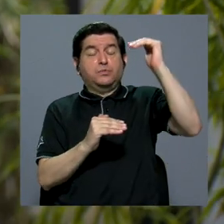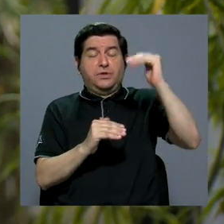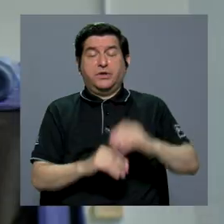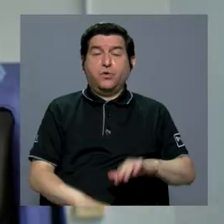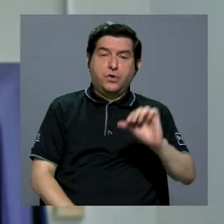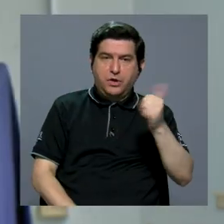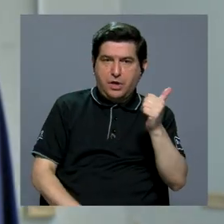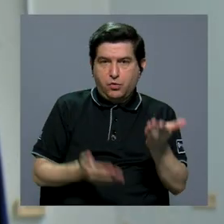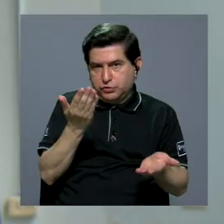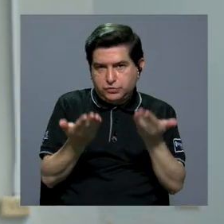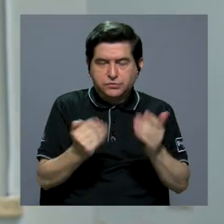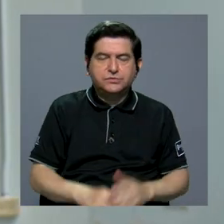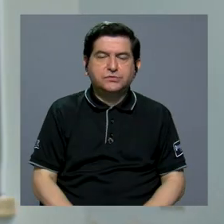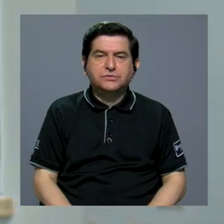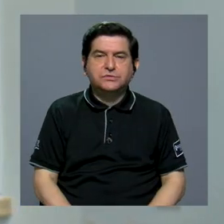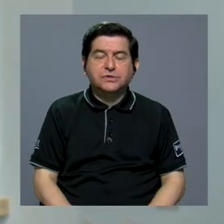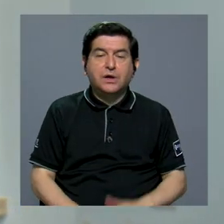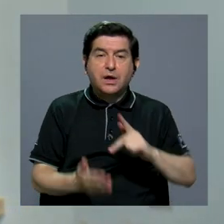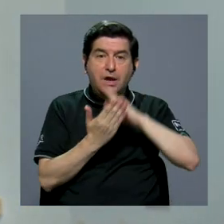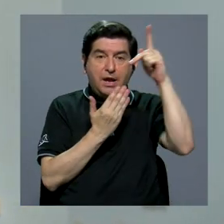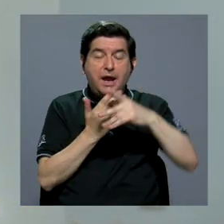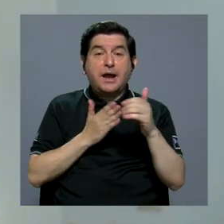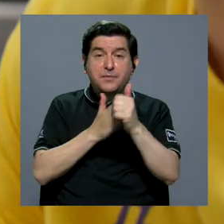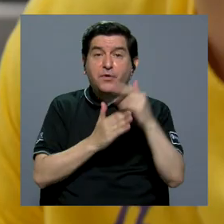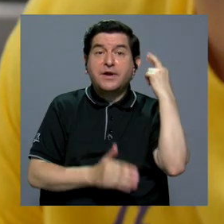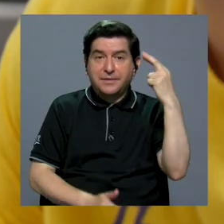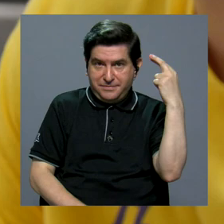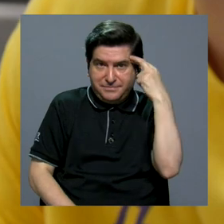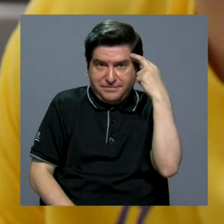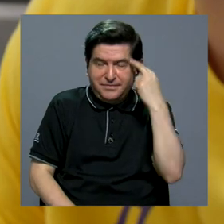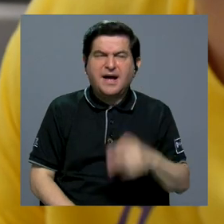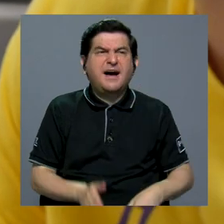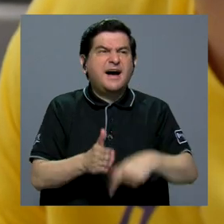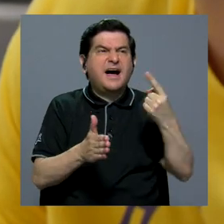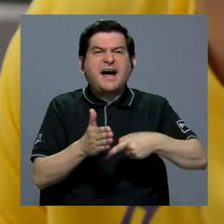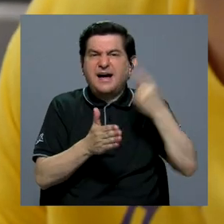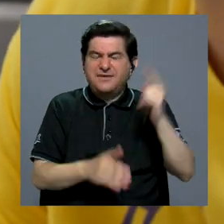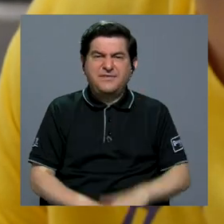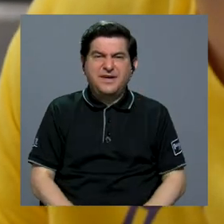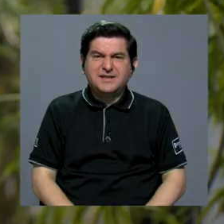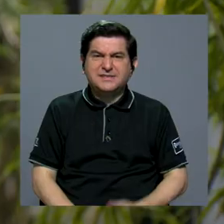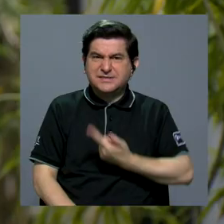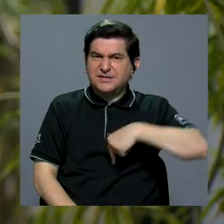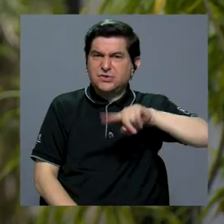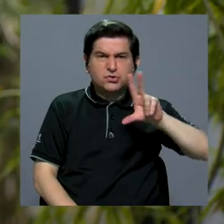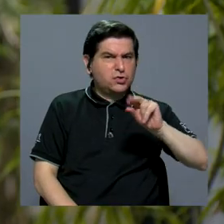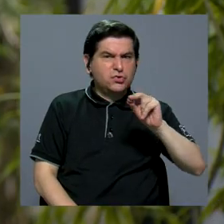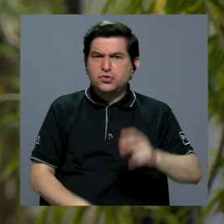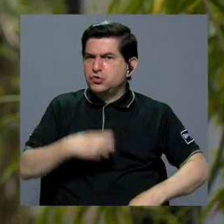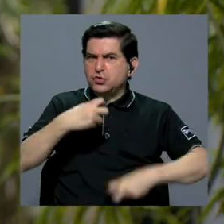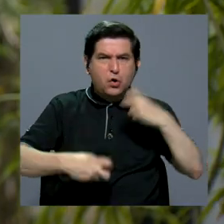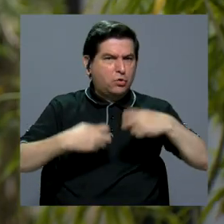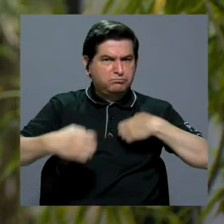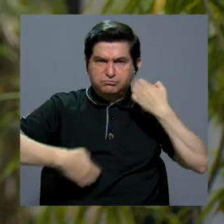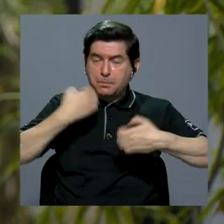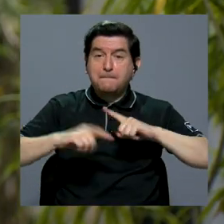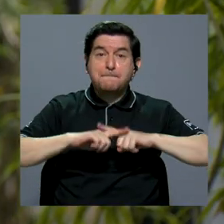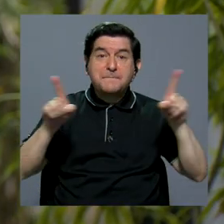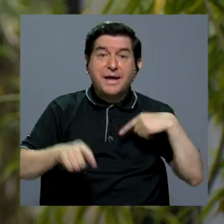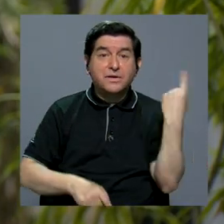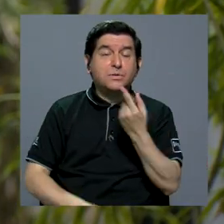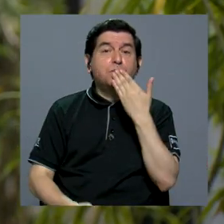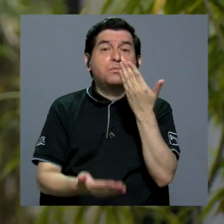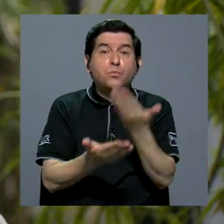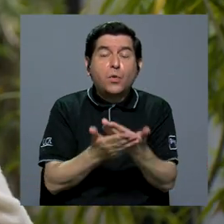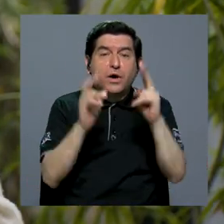fuerte que a otras y el programa de liderazgo nace justo por eso, ¿verdad? Incluso a veces ni siquiera estamos en algún tipo de crisis emocional, pero